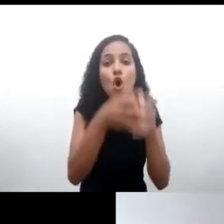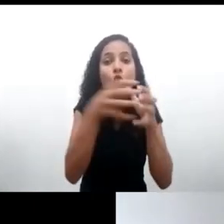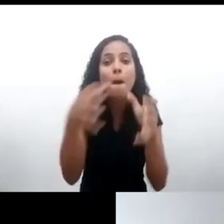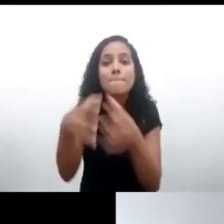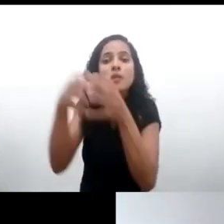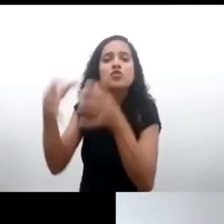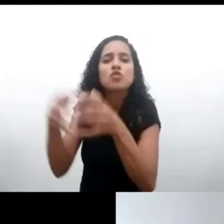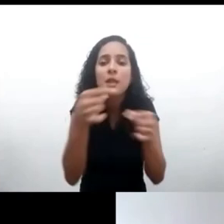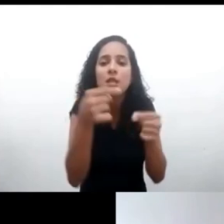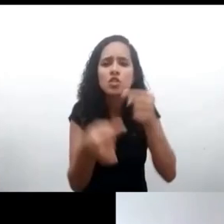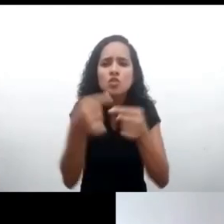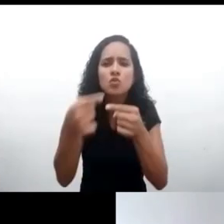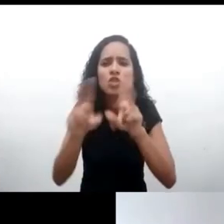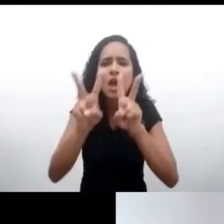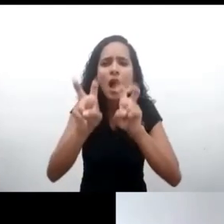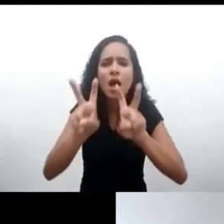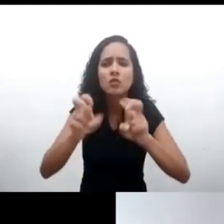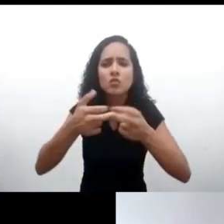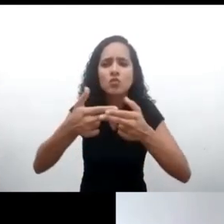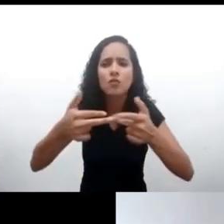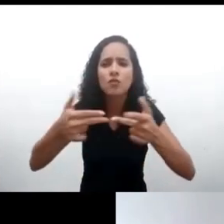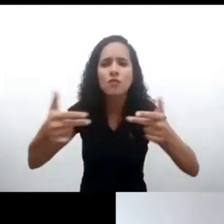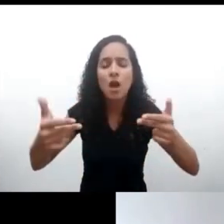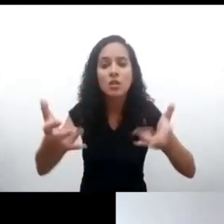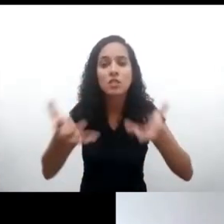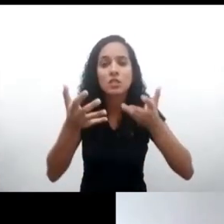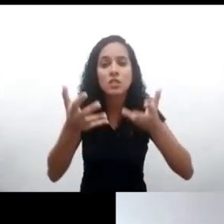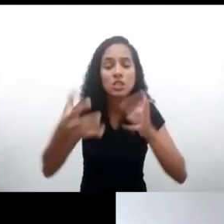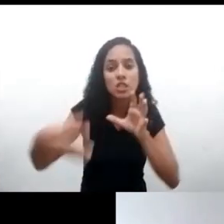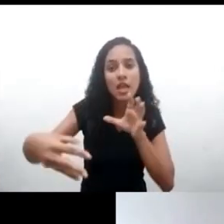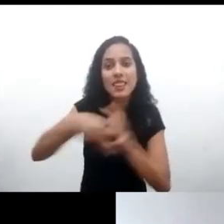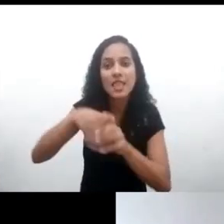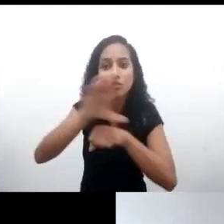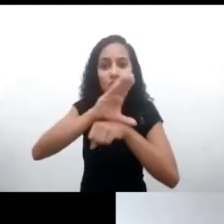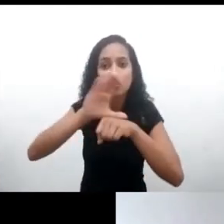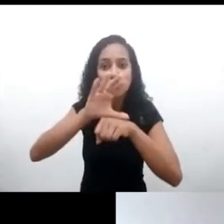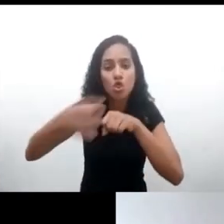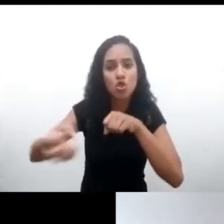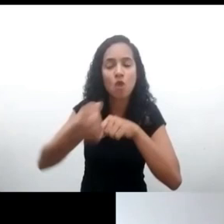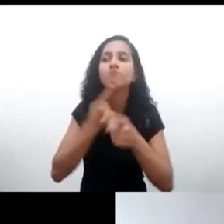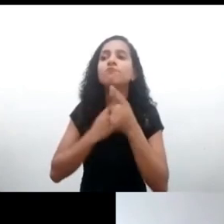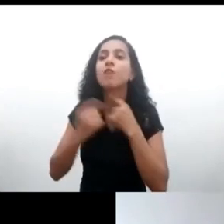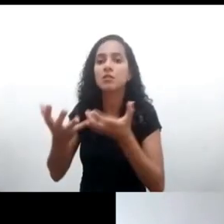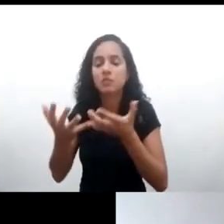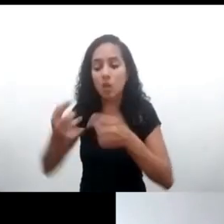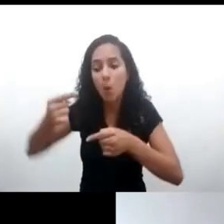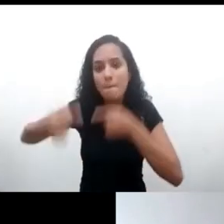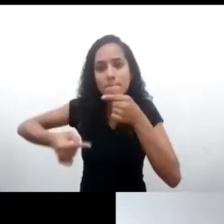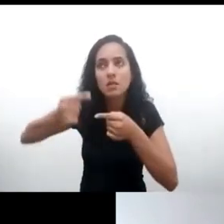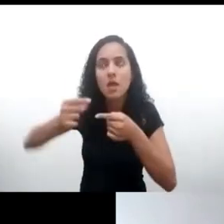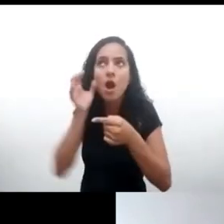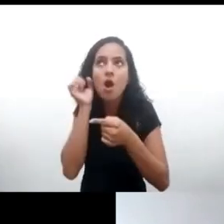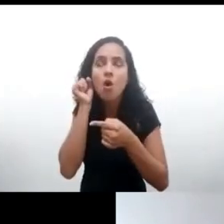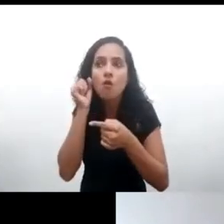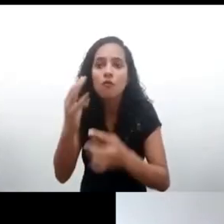que estén en la nueva constitución. Y en los debates es muy común escuchar que el tema de niños igual es transversal a todos los